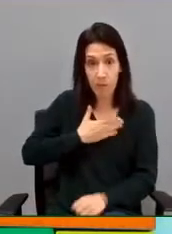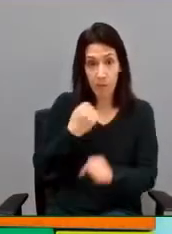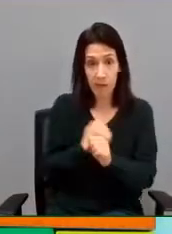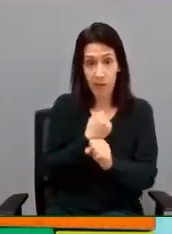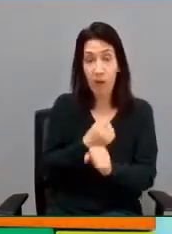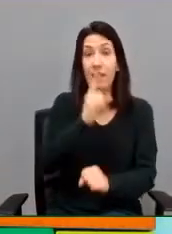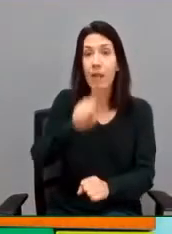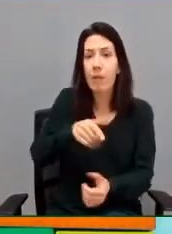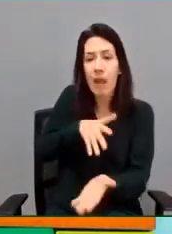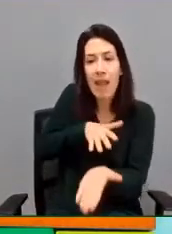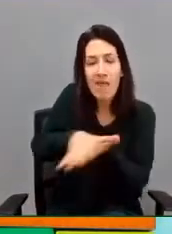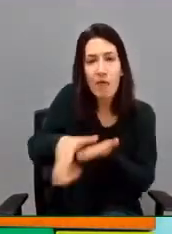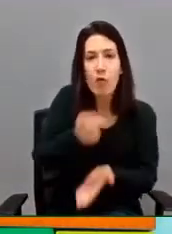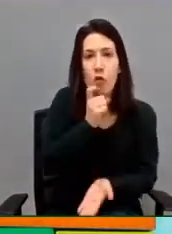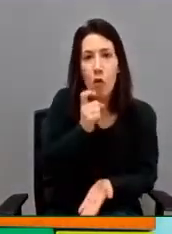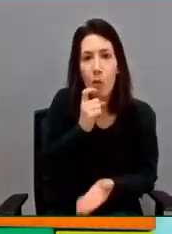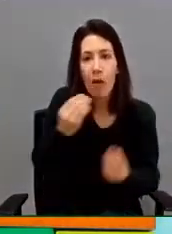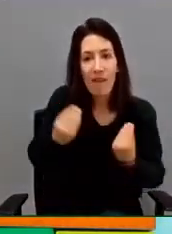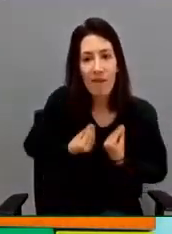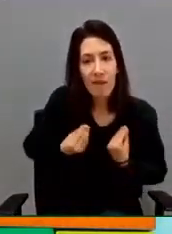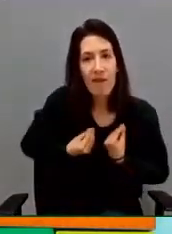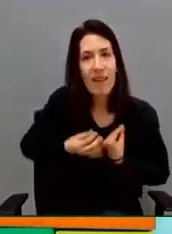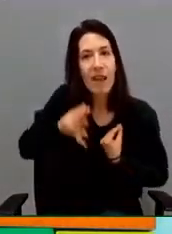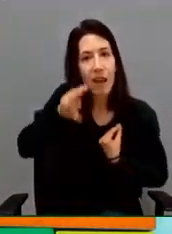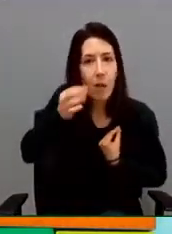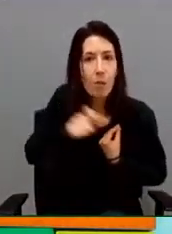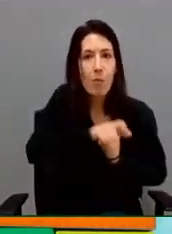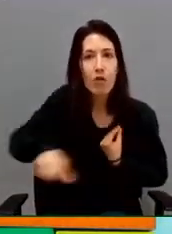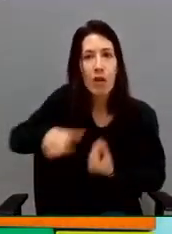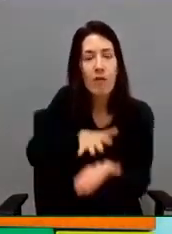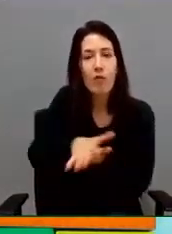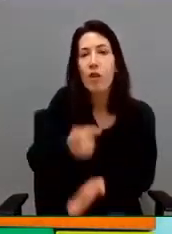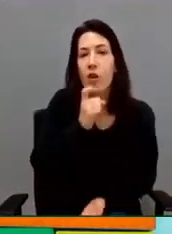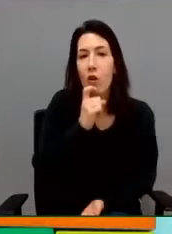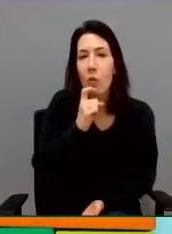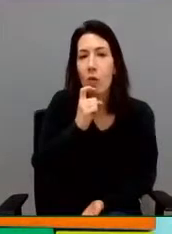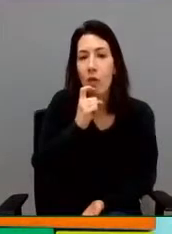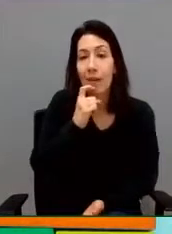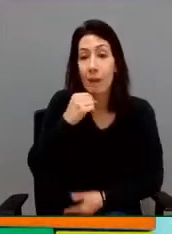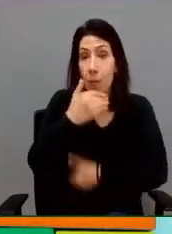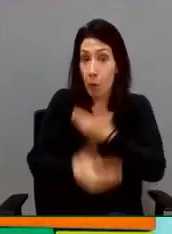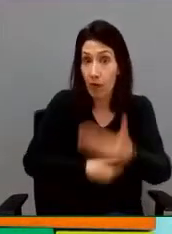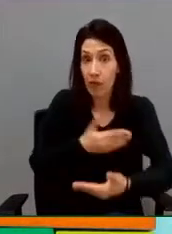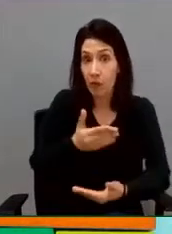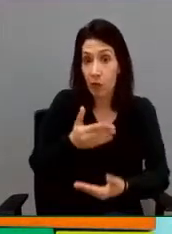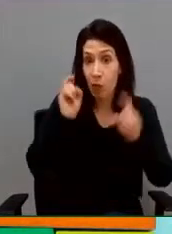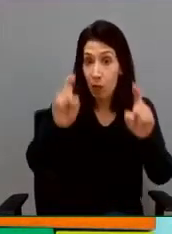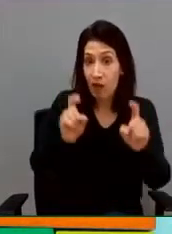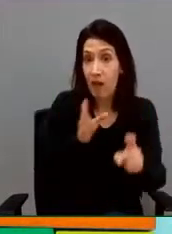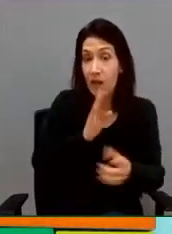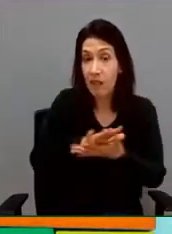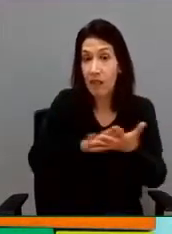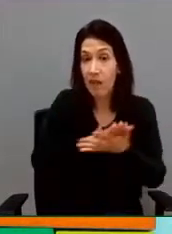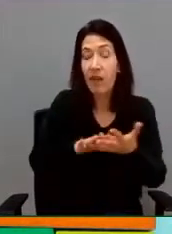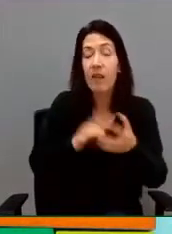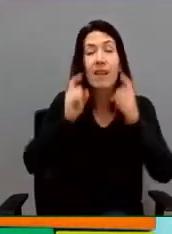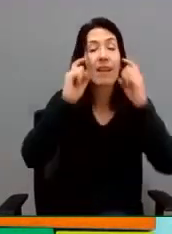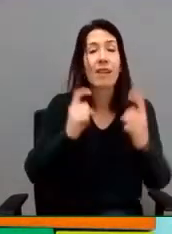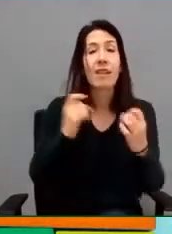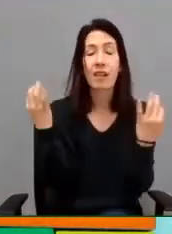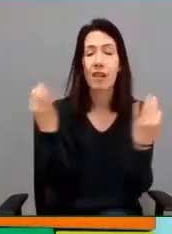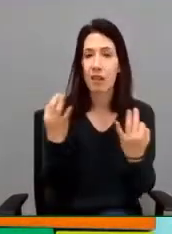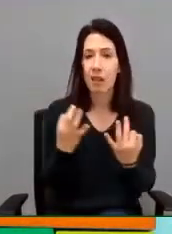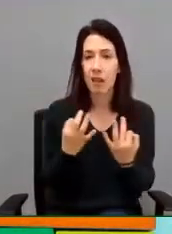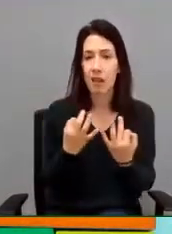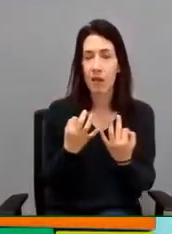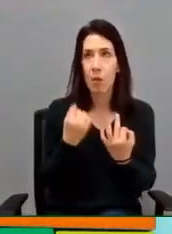la vida real de las personas del proceso educativo intenta responder a una de las preguntas